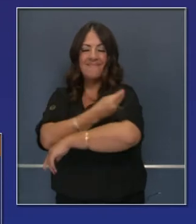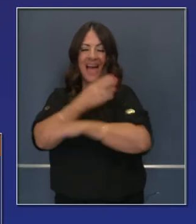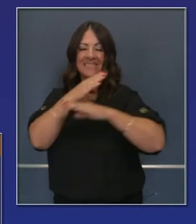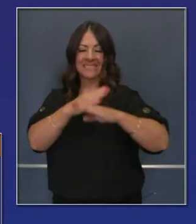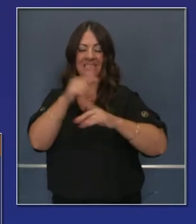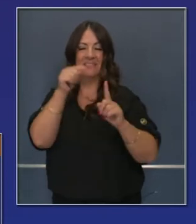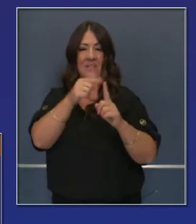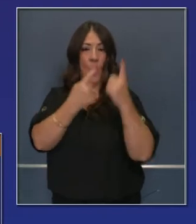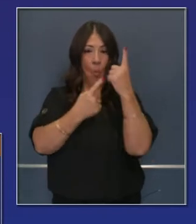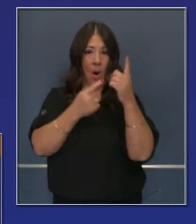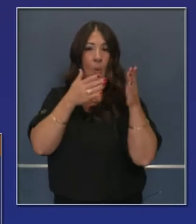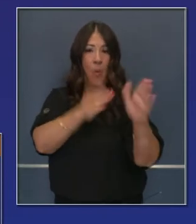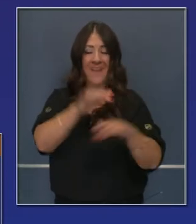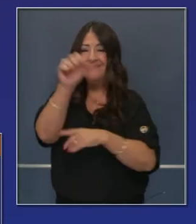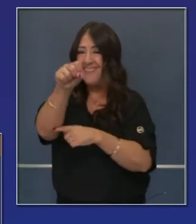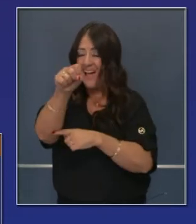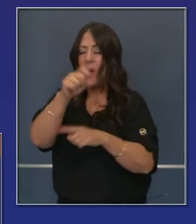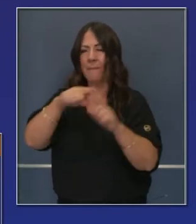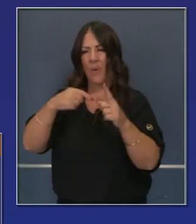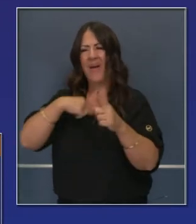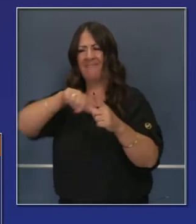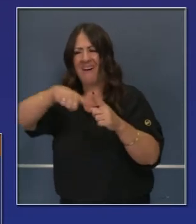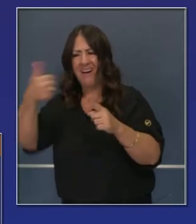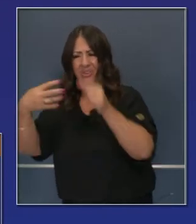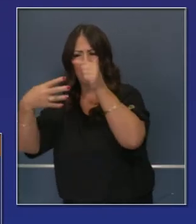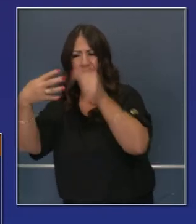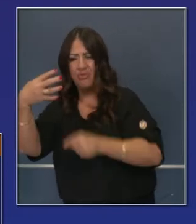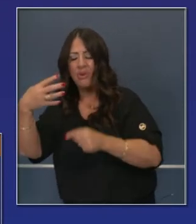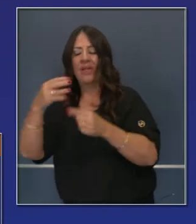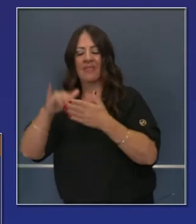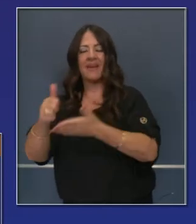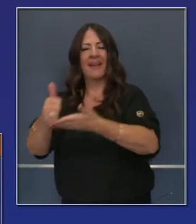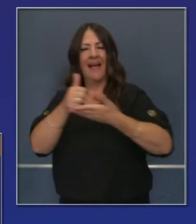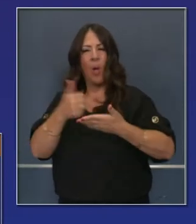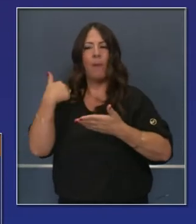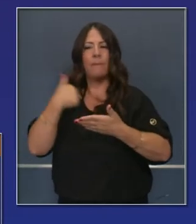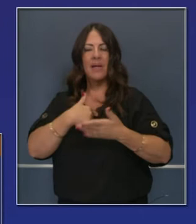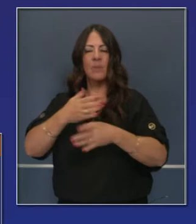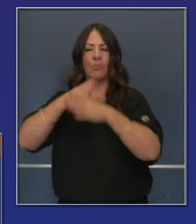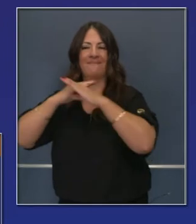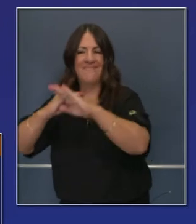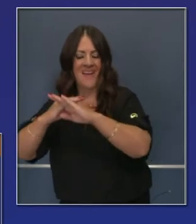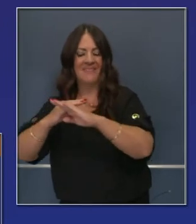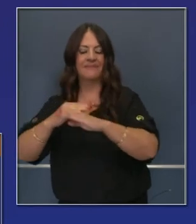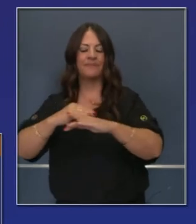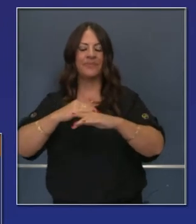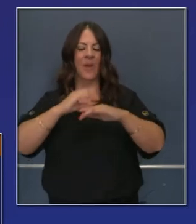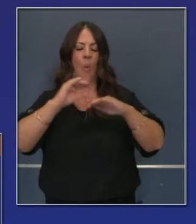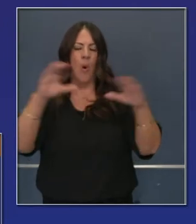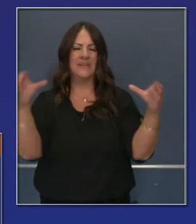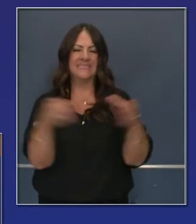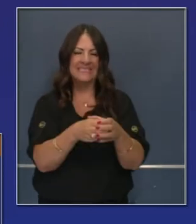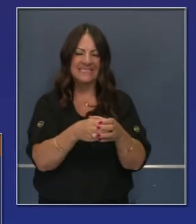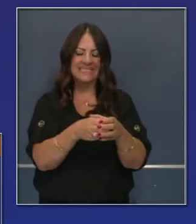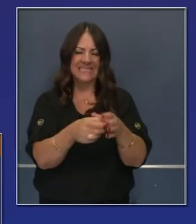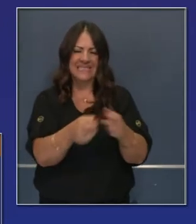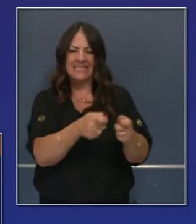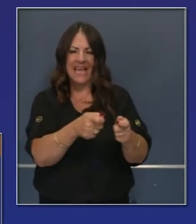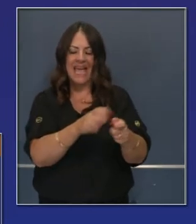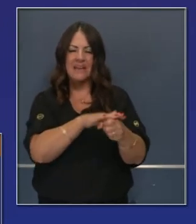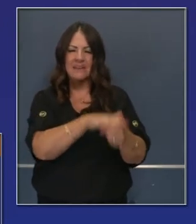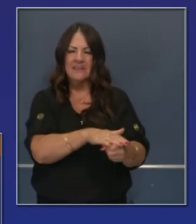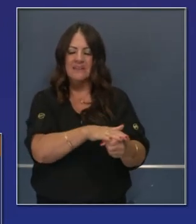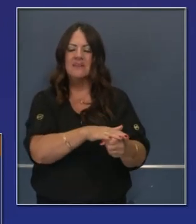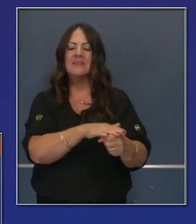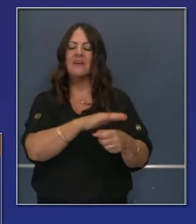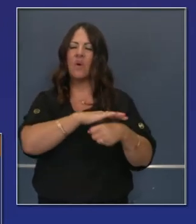prueba diagnóstica es una pieza más y tendremos estas otras modalidades y estrategias de prevención y tratamiento que también